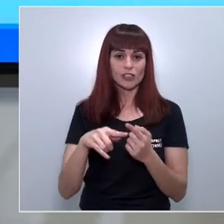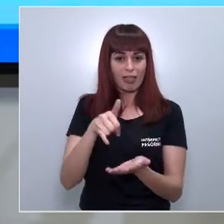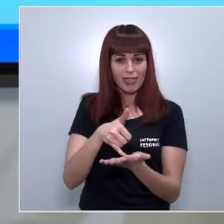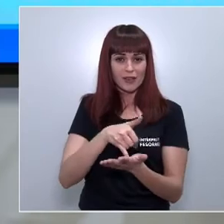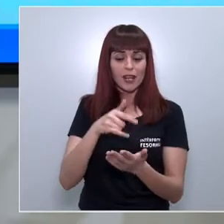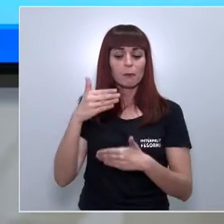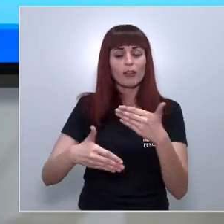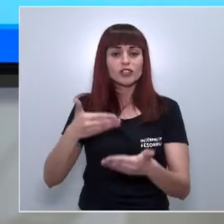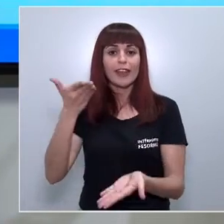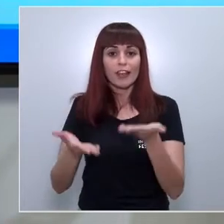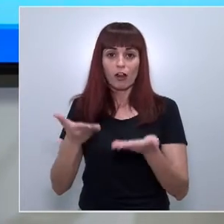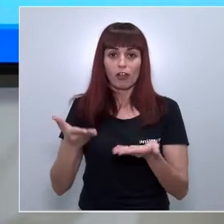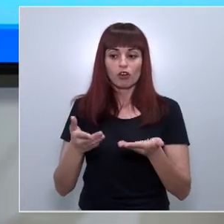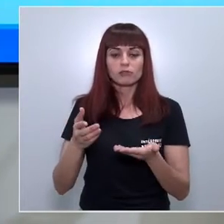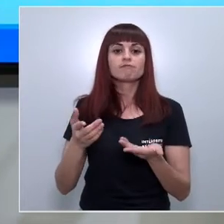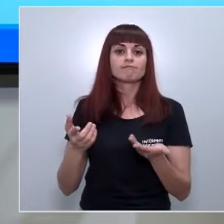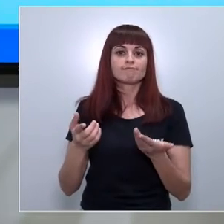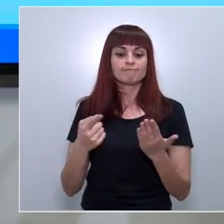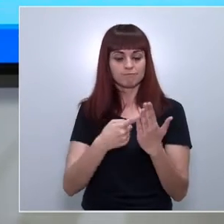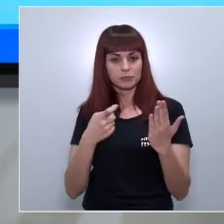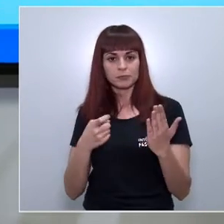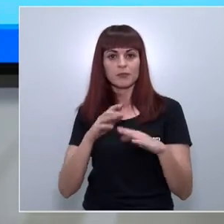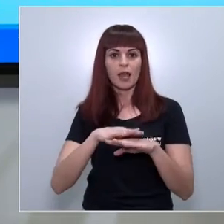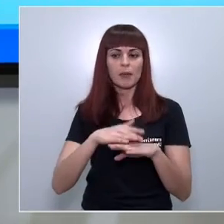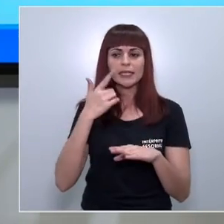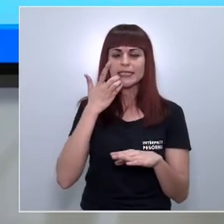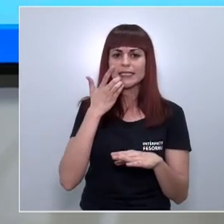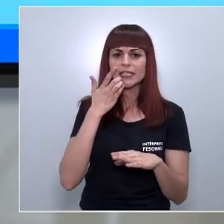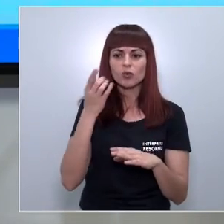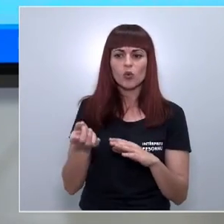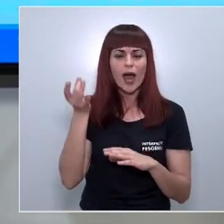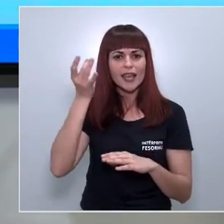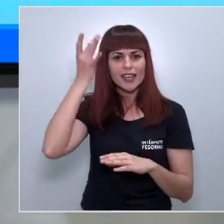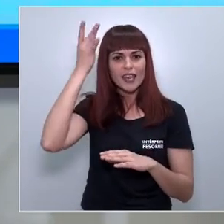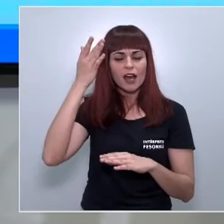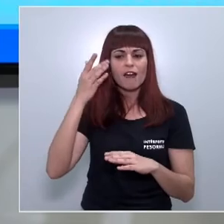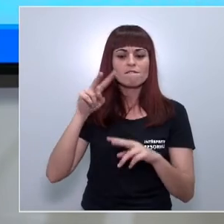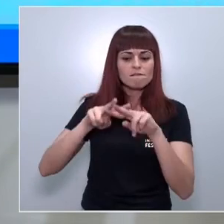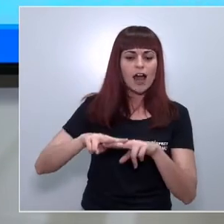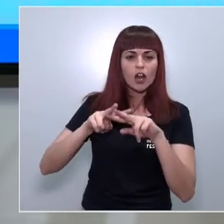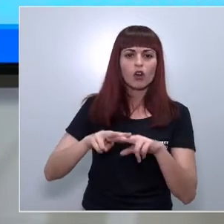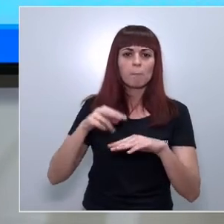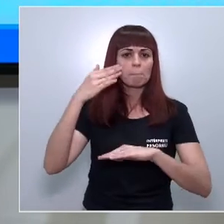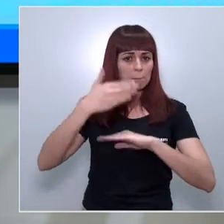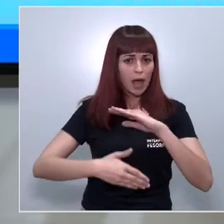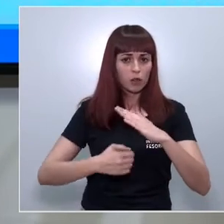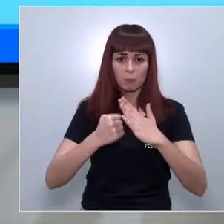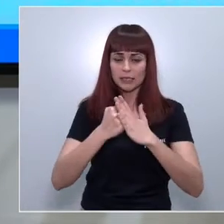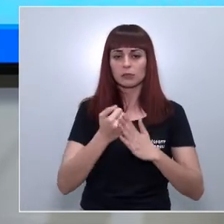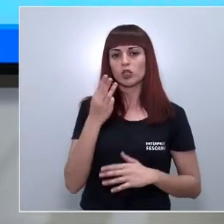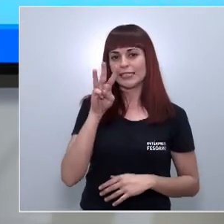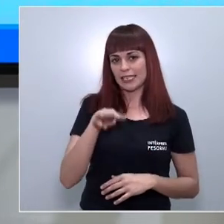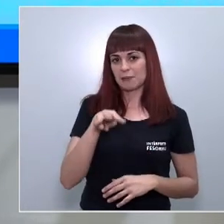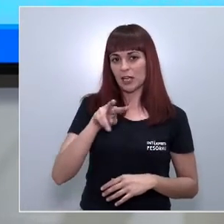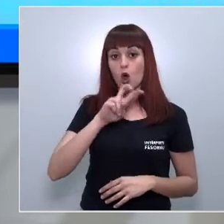evaluación de forma ágil se valorará la viabilidad de cualquier iniciativa en un plazo máximo de tres meses. Otra novedad